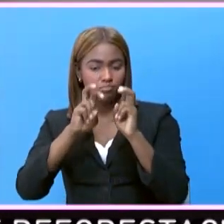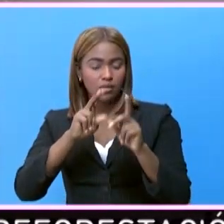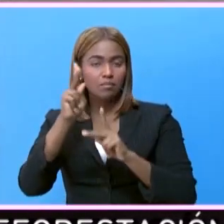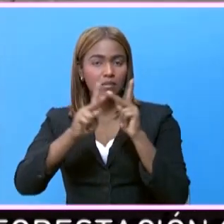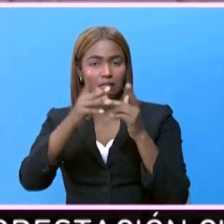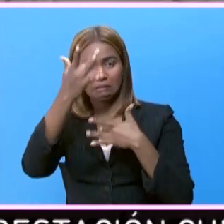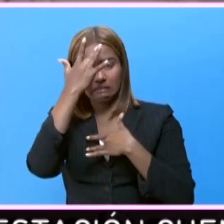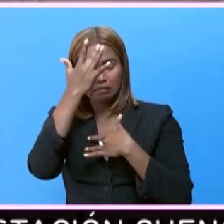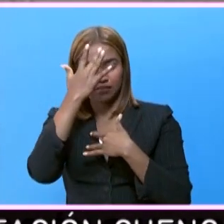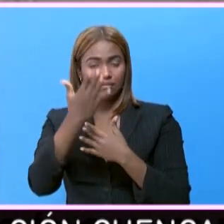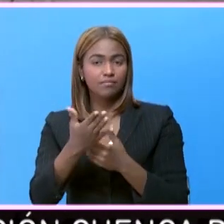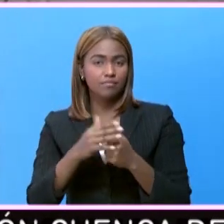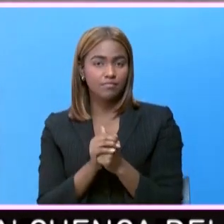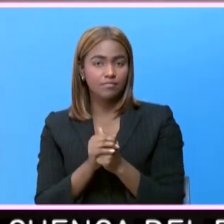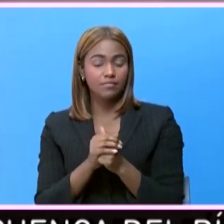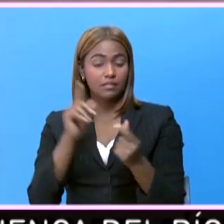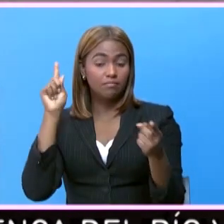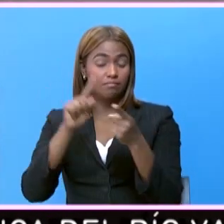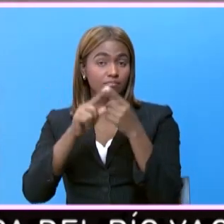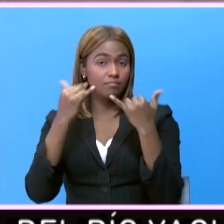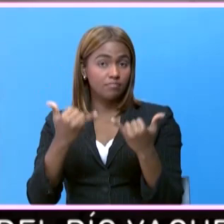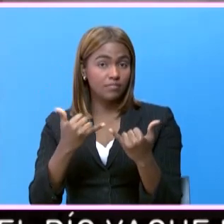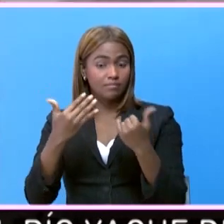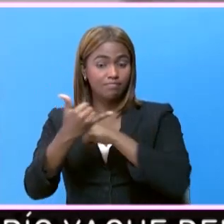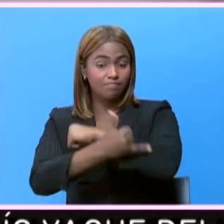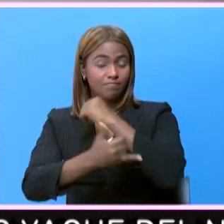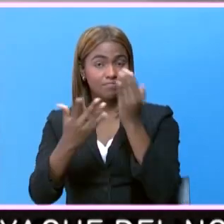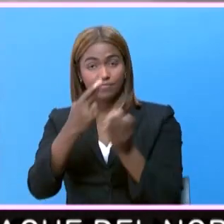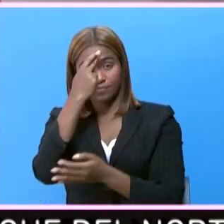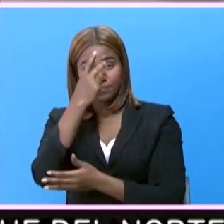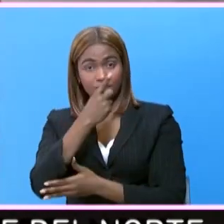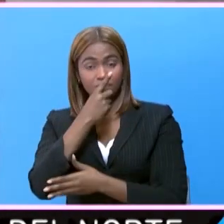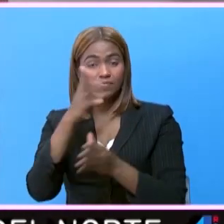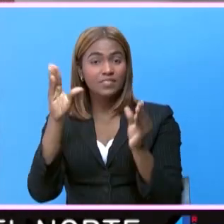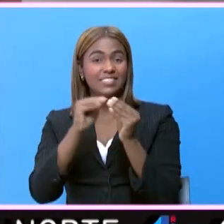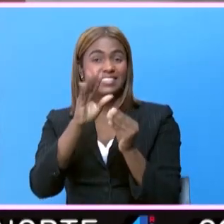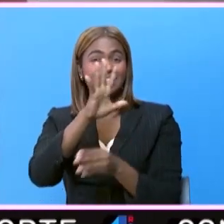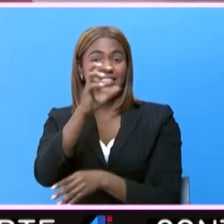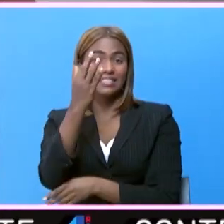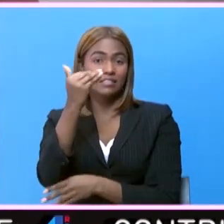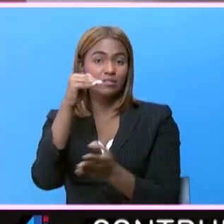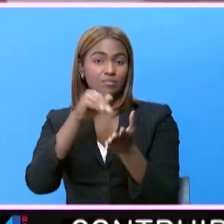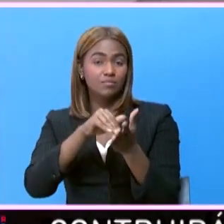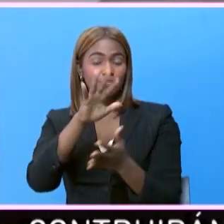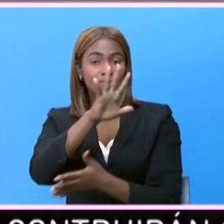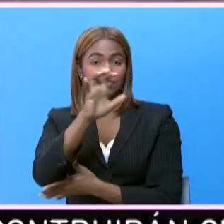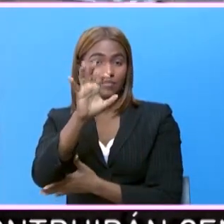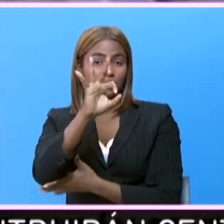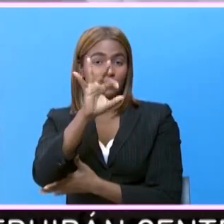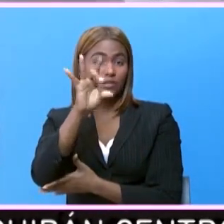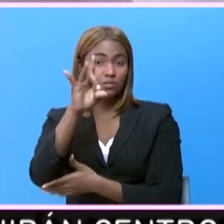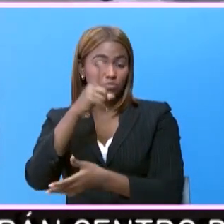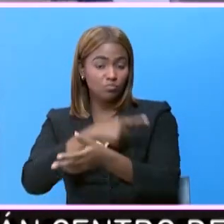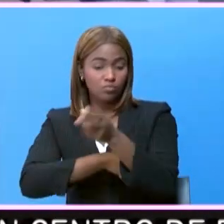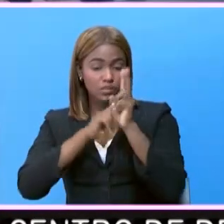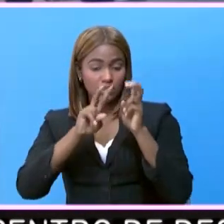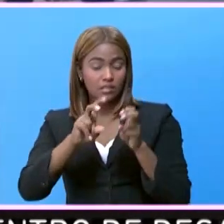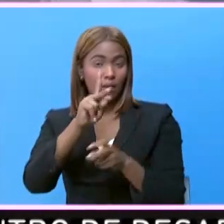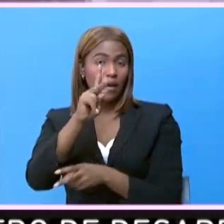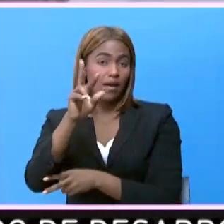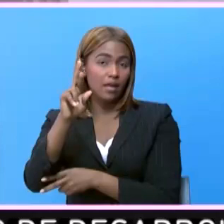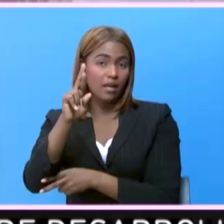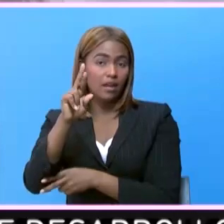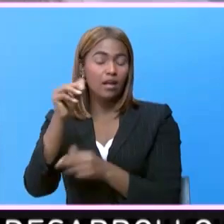pacientes contagiados. A la fecha, en el país se han realizado 515.598 pruebas PCR,